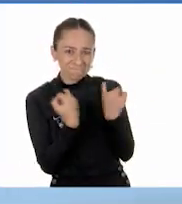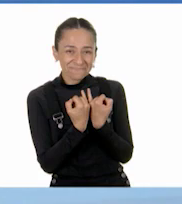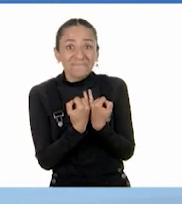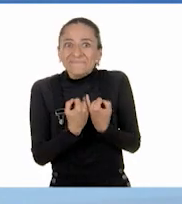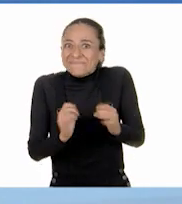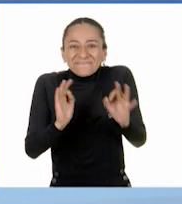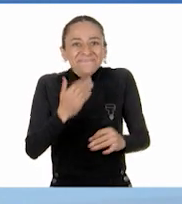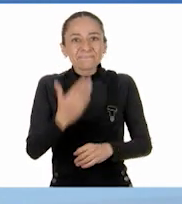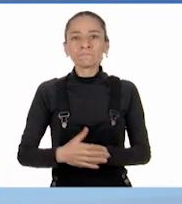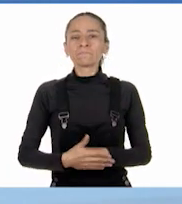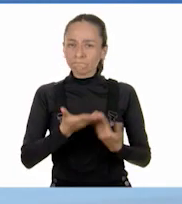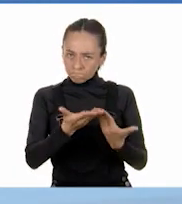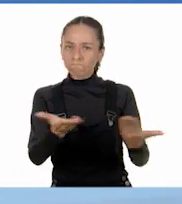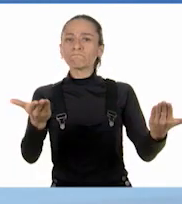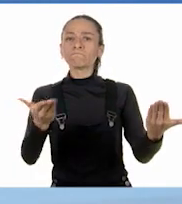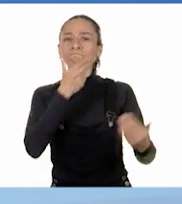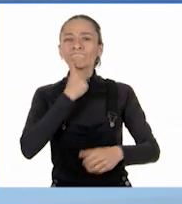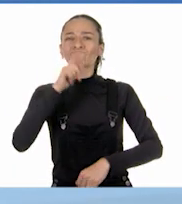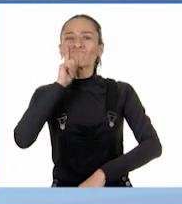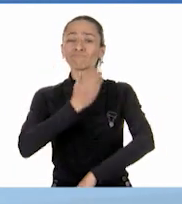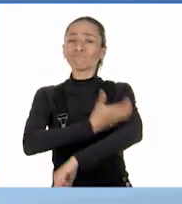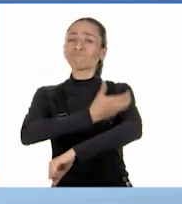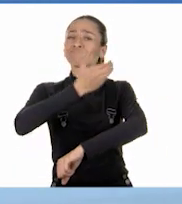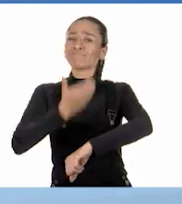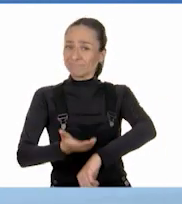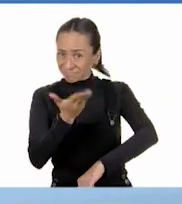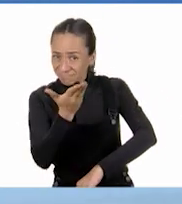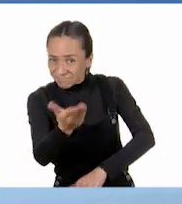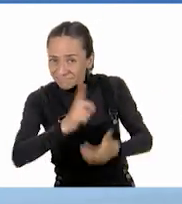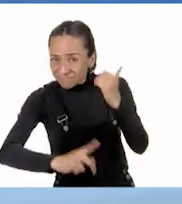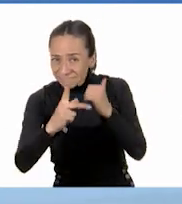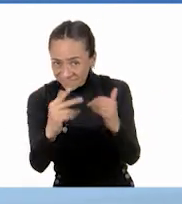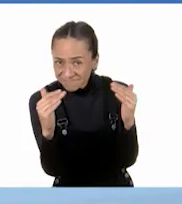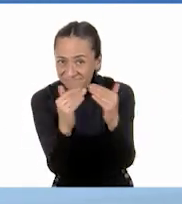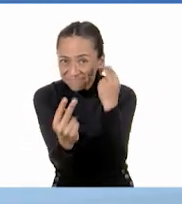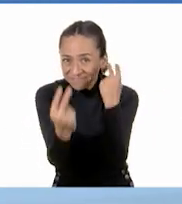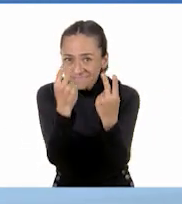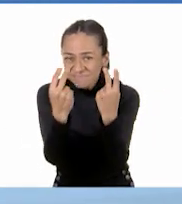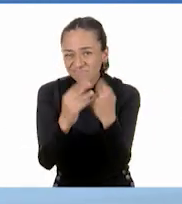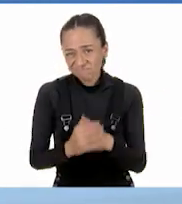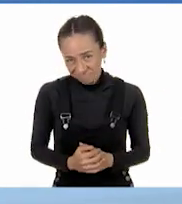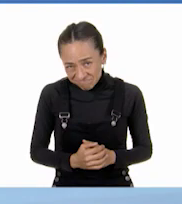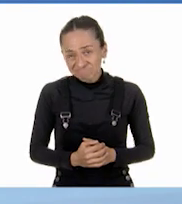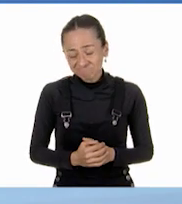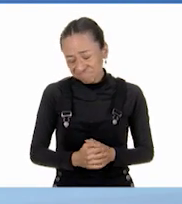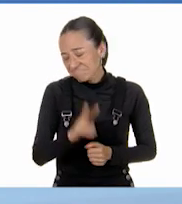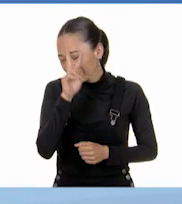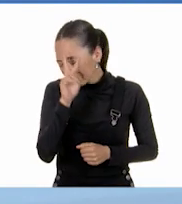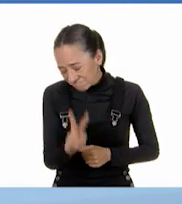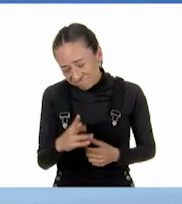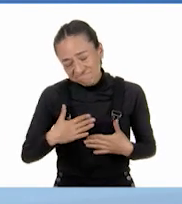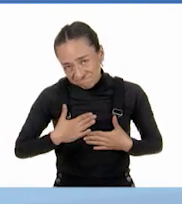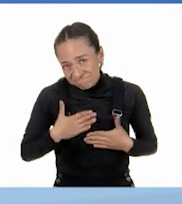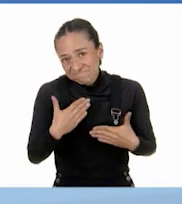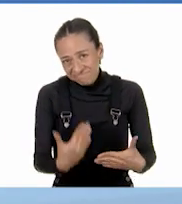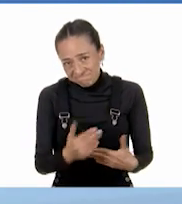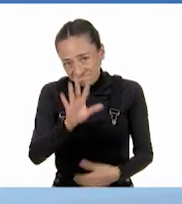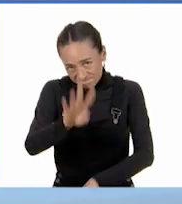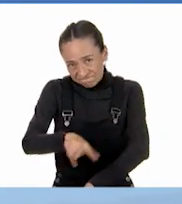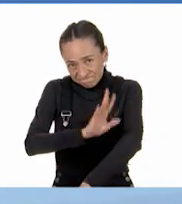compañeras y compañeros desde casa. A mí siempre me han parecido muy complicadas las fracciones,